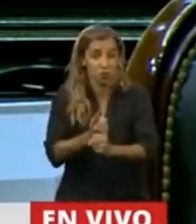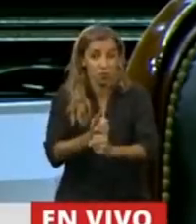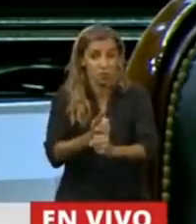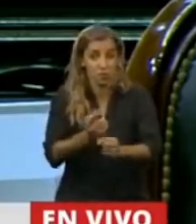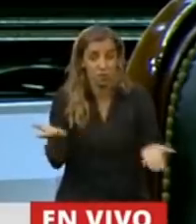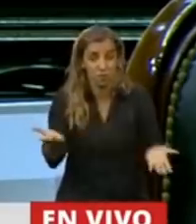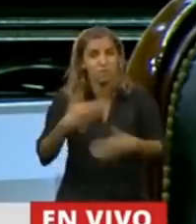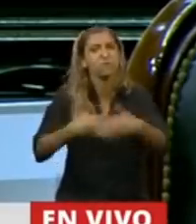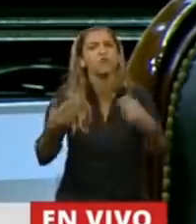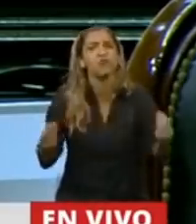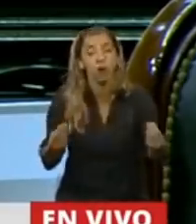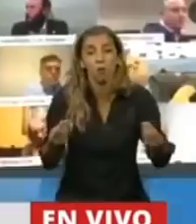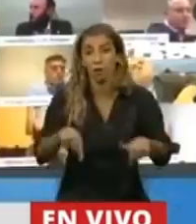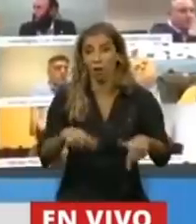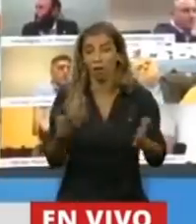Y no teníamos presupuesto.